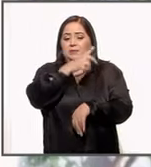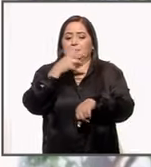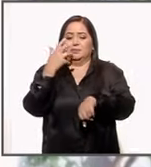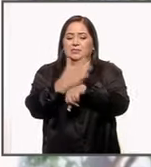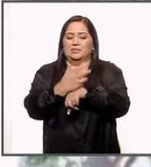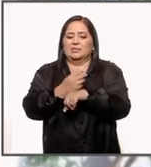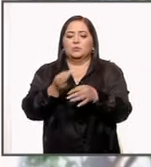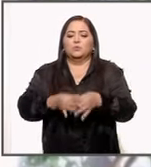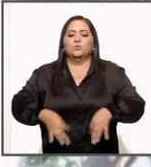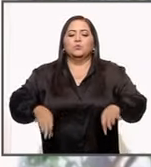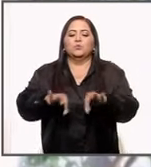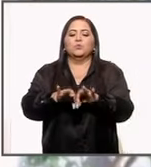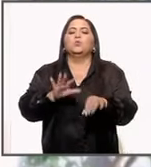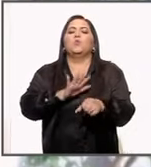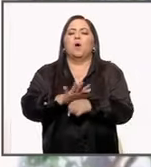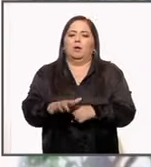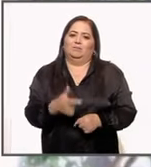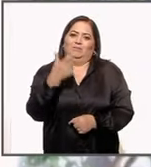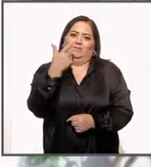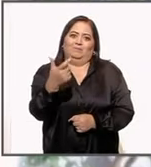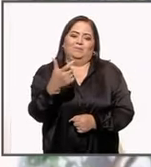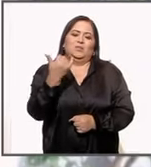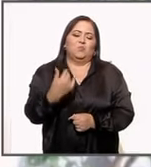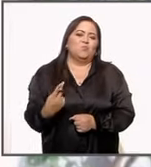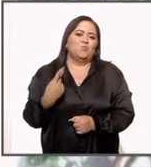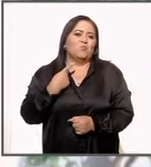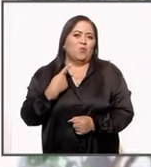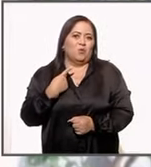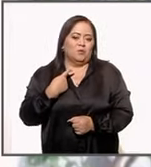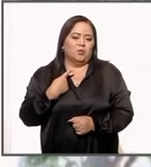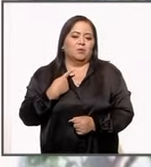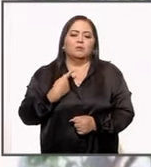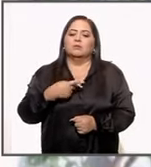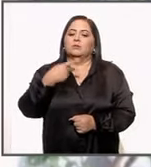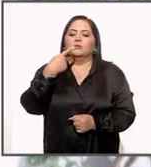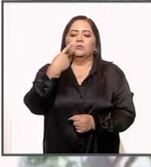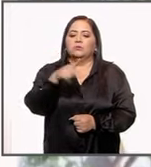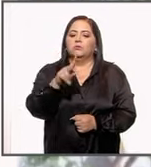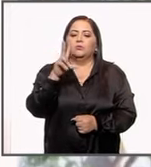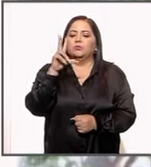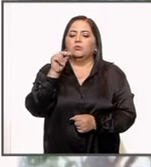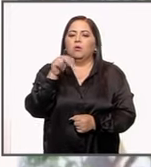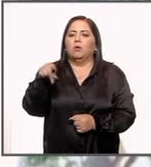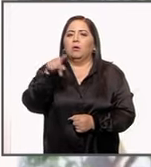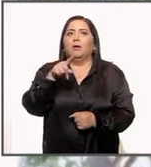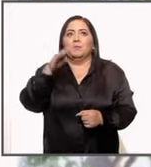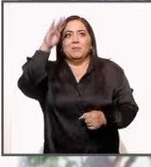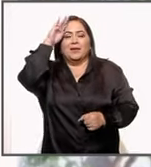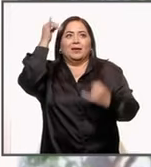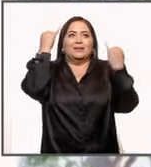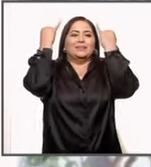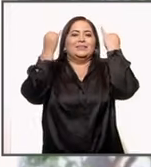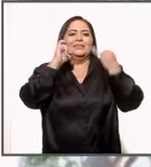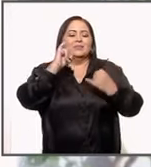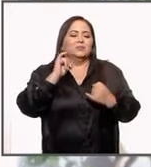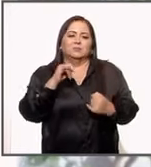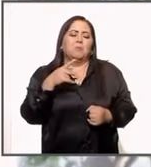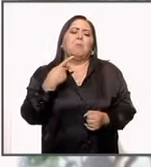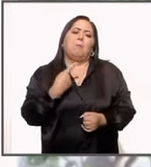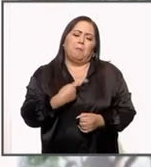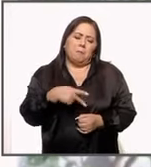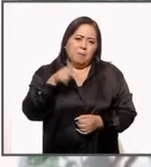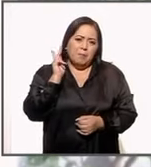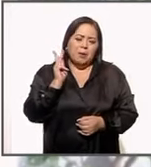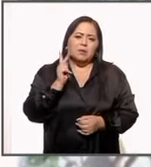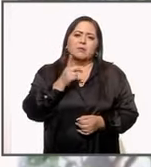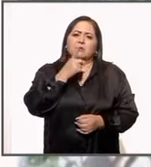lo importante son los intereses económicos y políticos. No nos hacemos ilusiones. Pero cuenta y